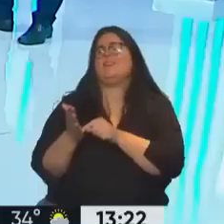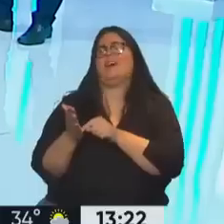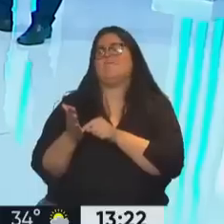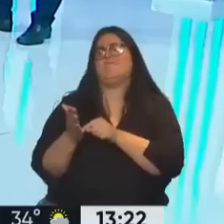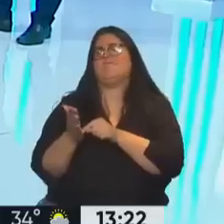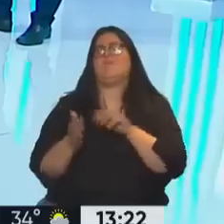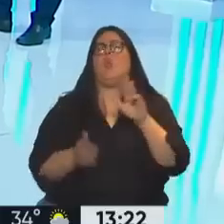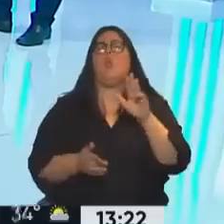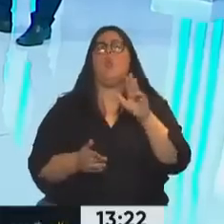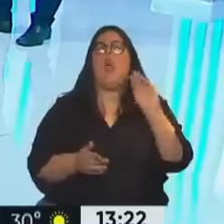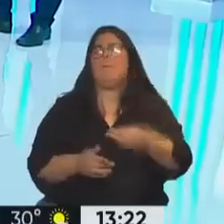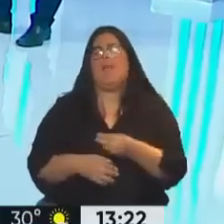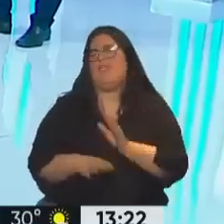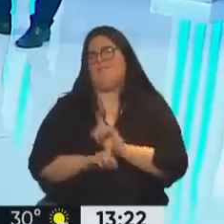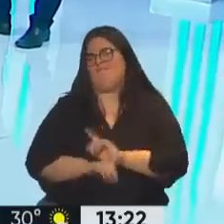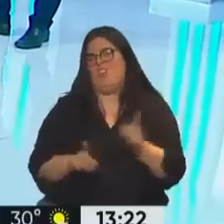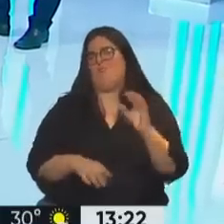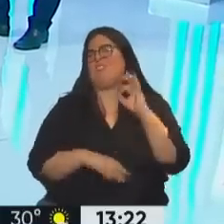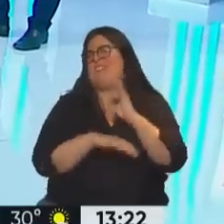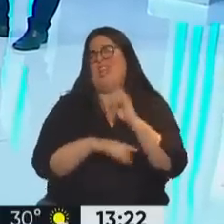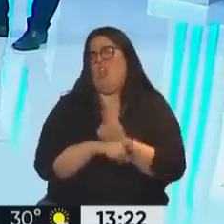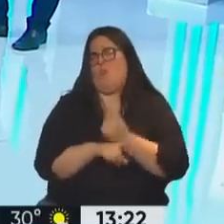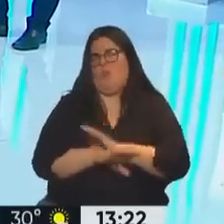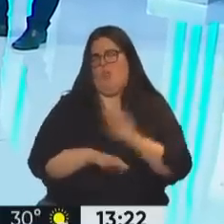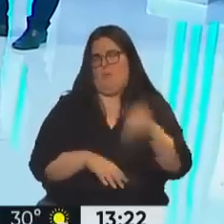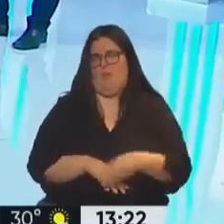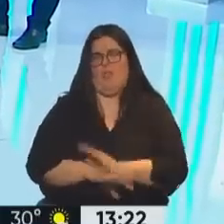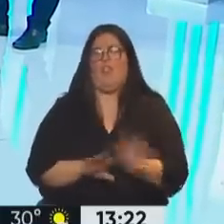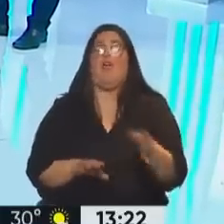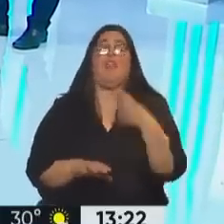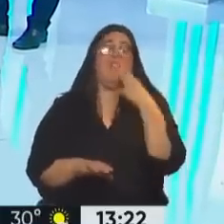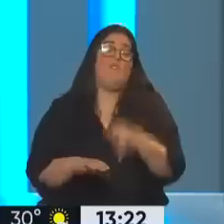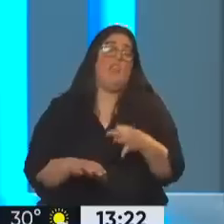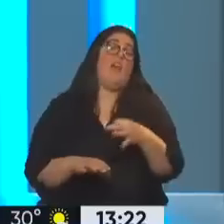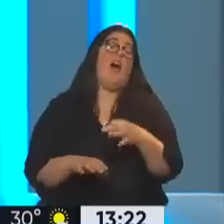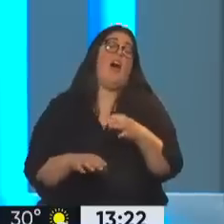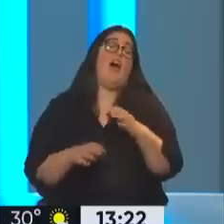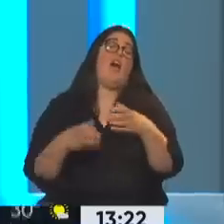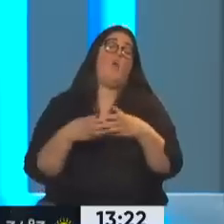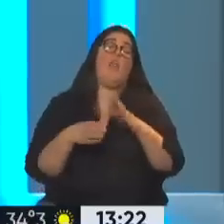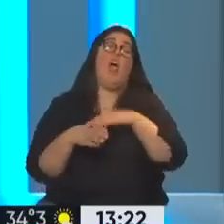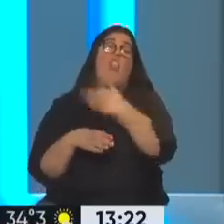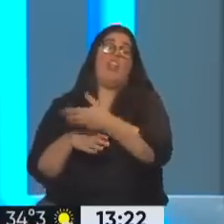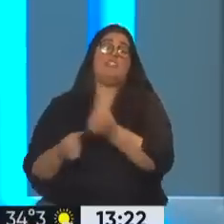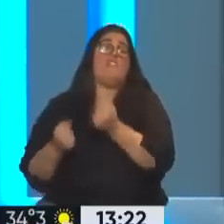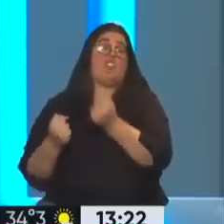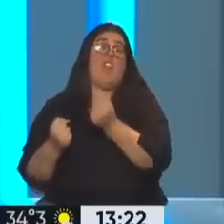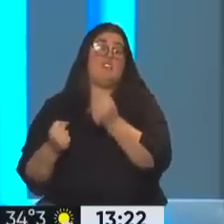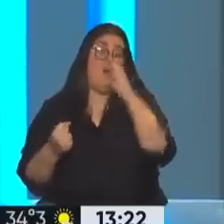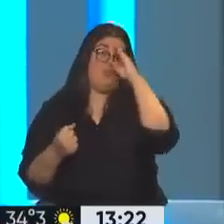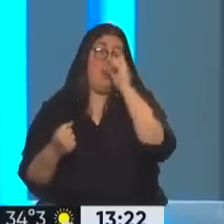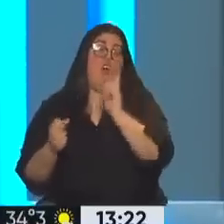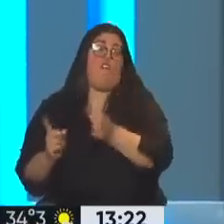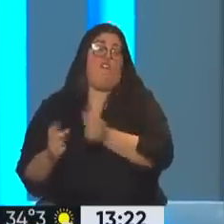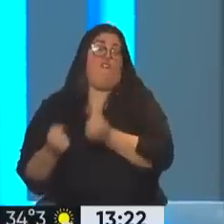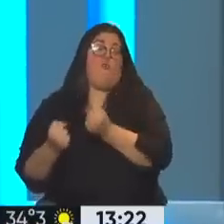Lula es cercana a cero. El problema es gobernar, porque hay una derecha fortalecida, salió bien parado Bolsonaro, pese a todas las críticas, tienen